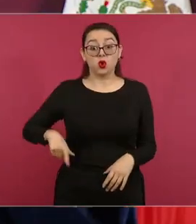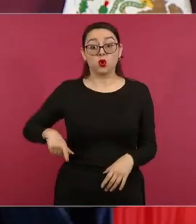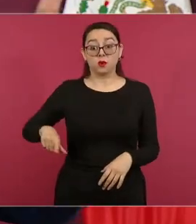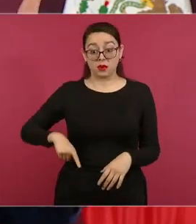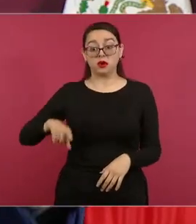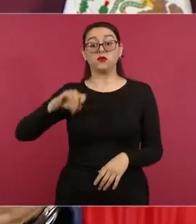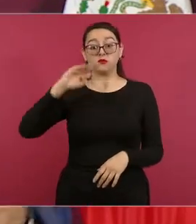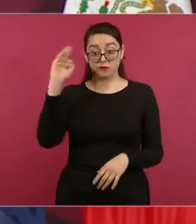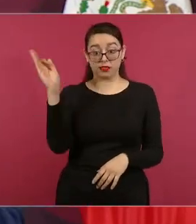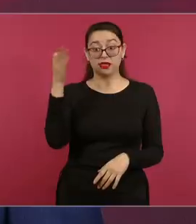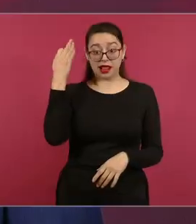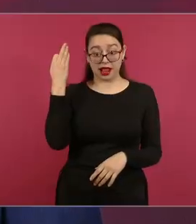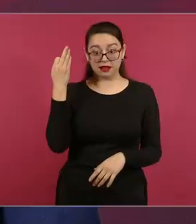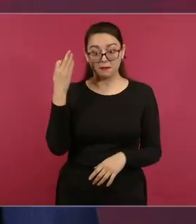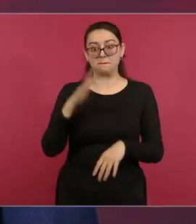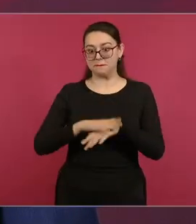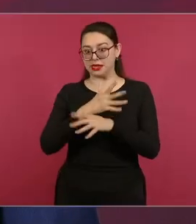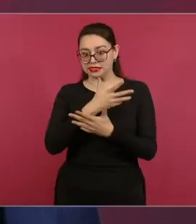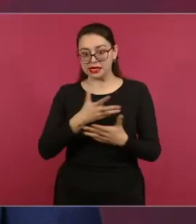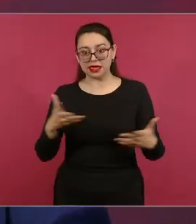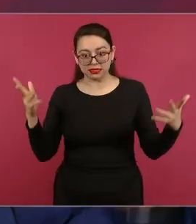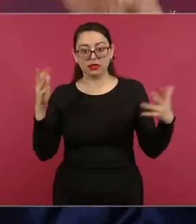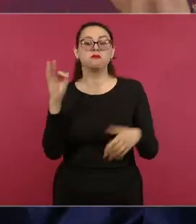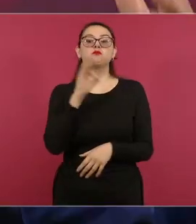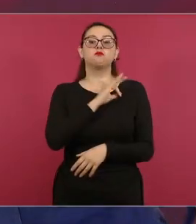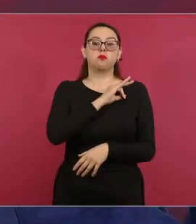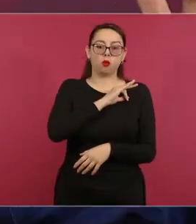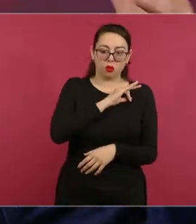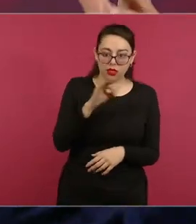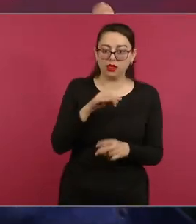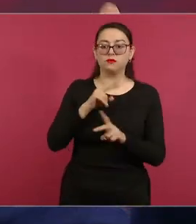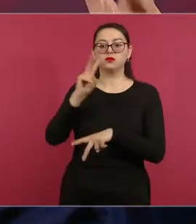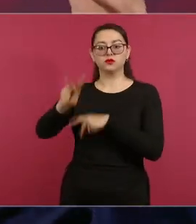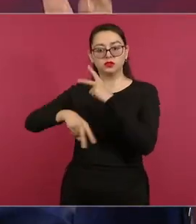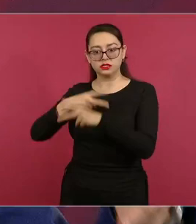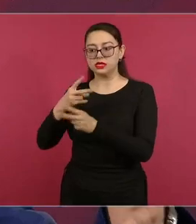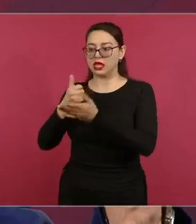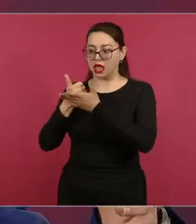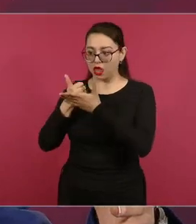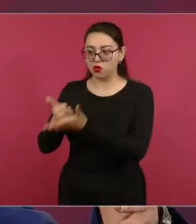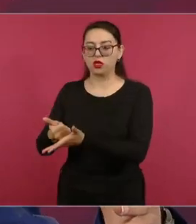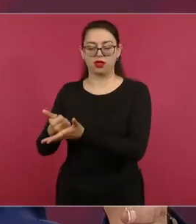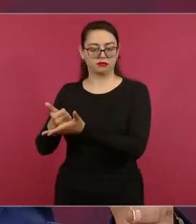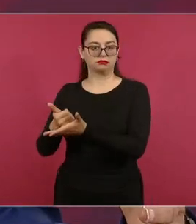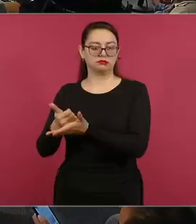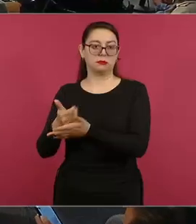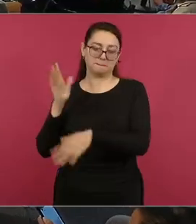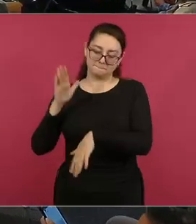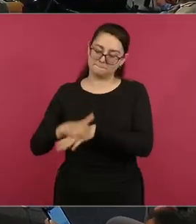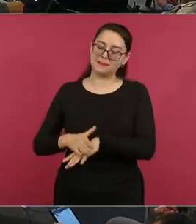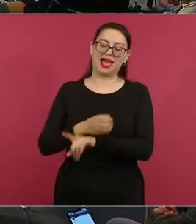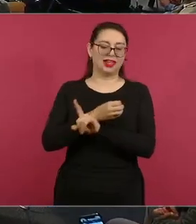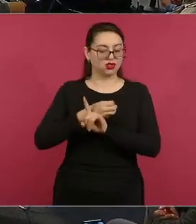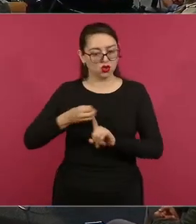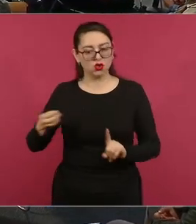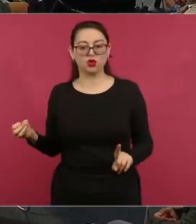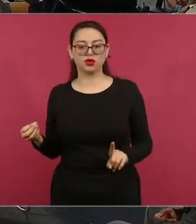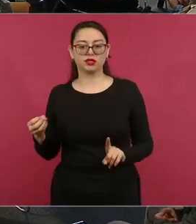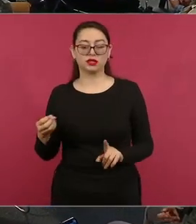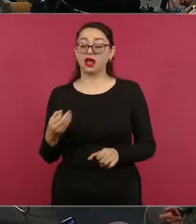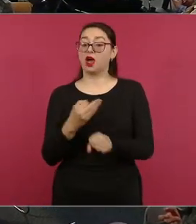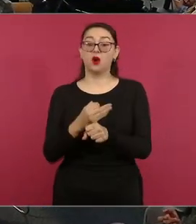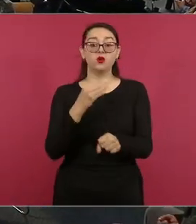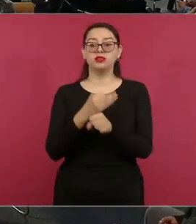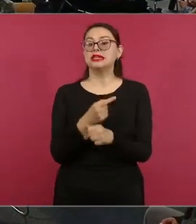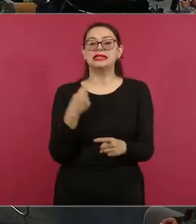más posibilidades de ayudar y quienes están mejor organizados para ayudar.